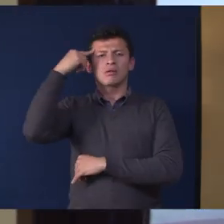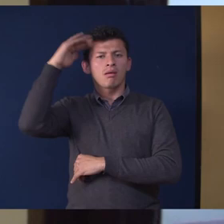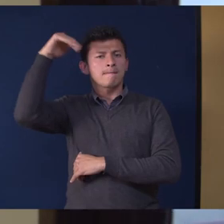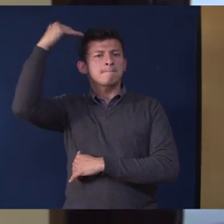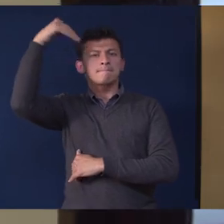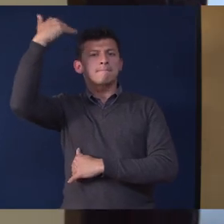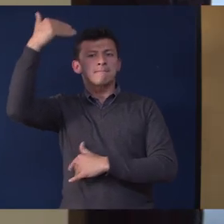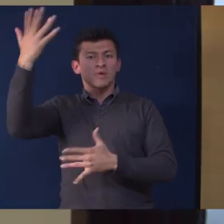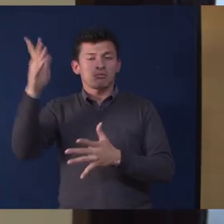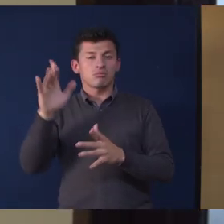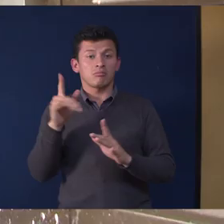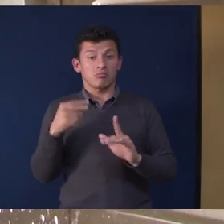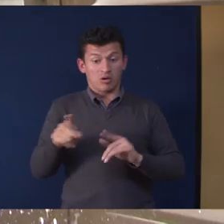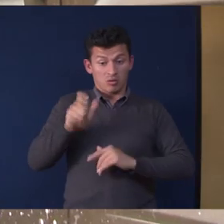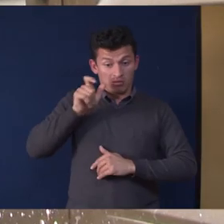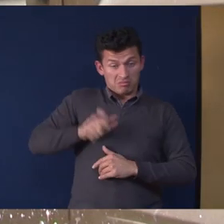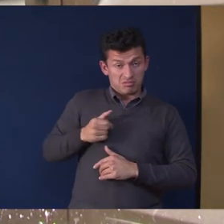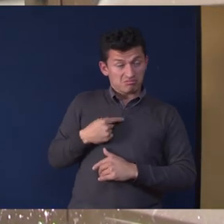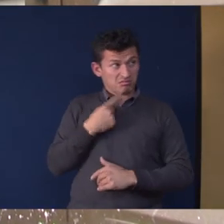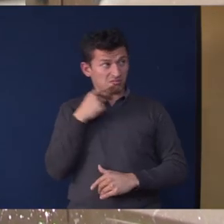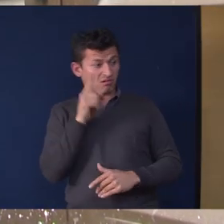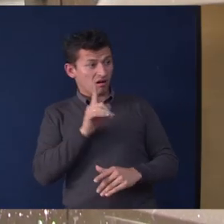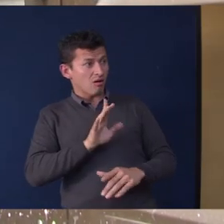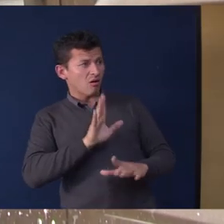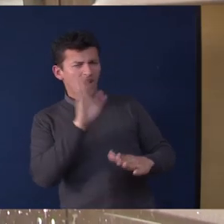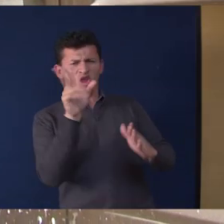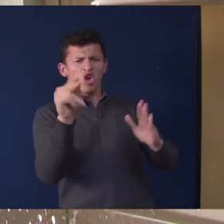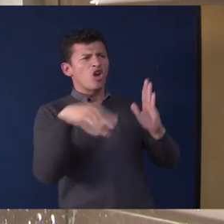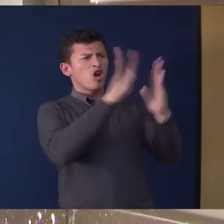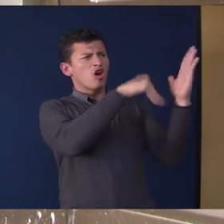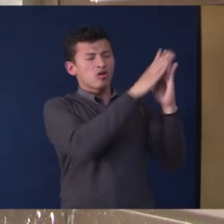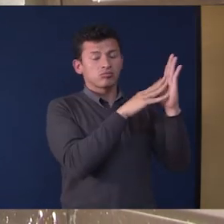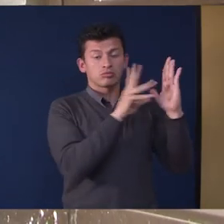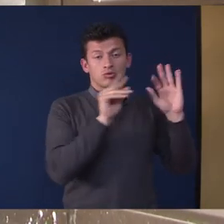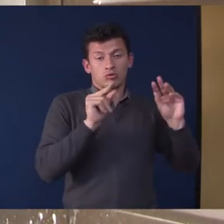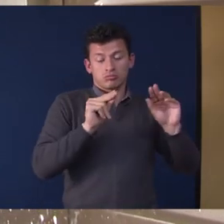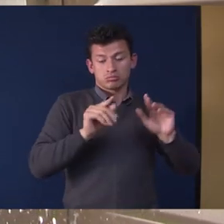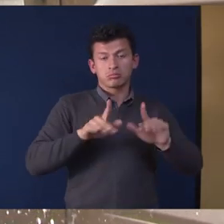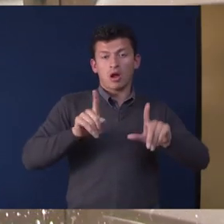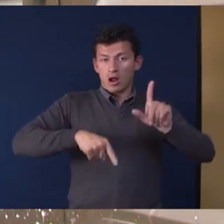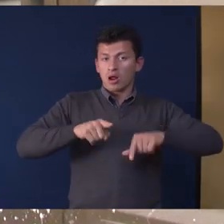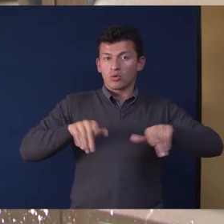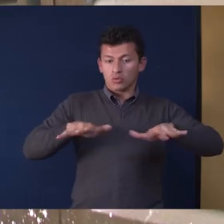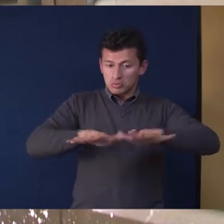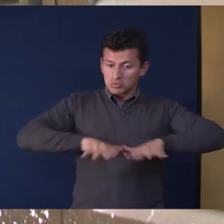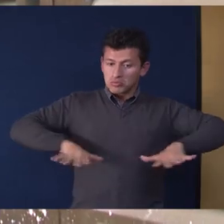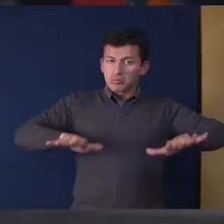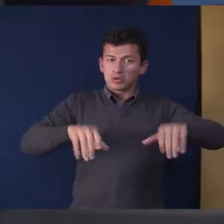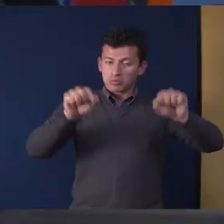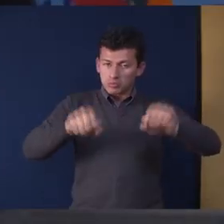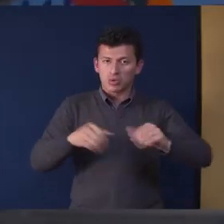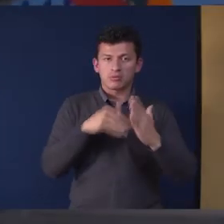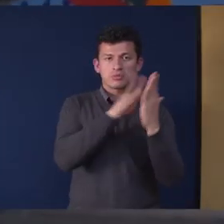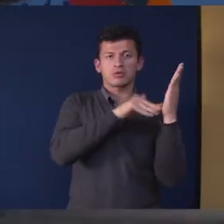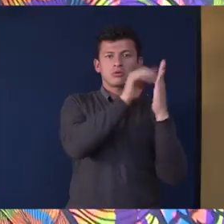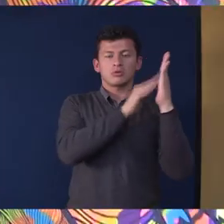igual uno no les dice no hagan sus murales porque pueden haber espacios para hacer murales.